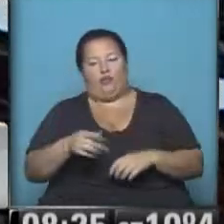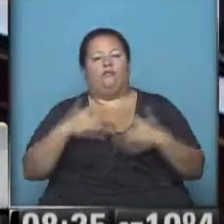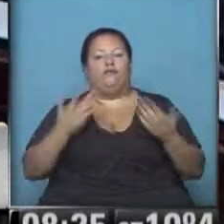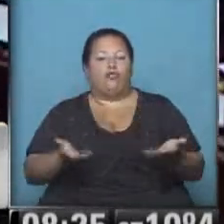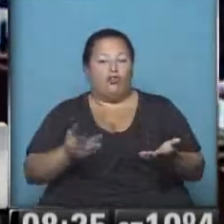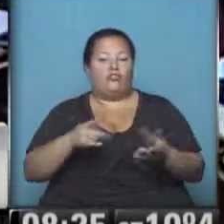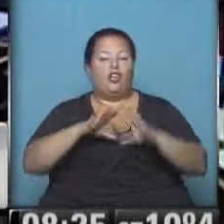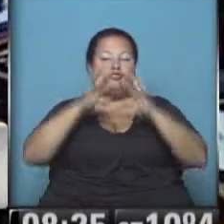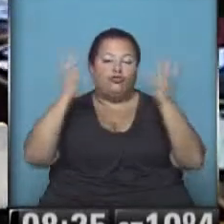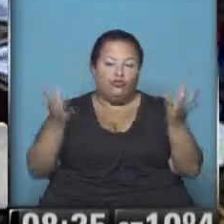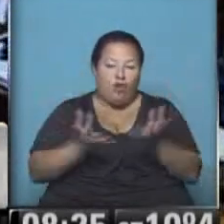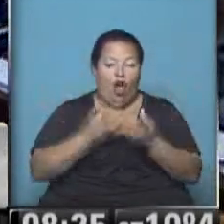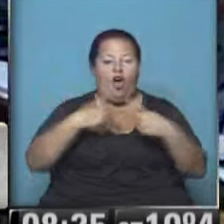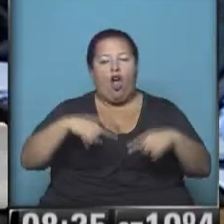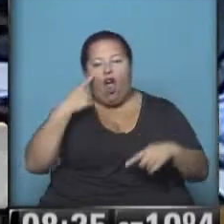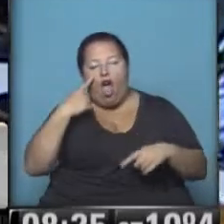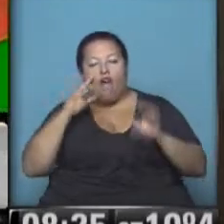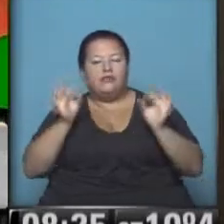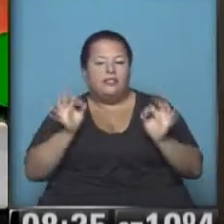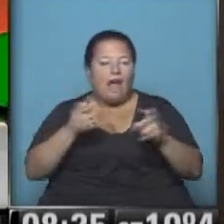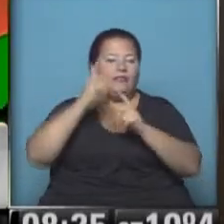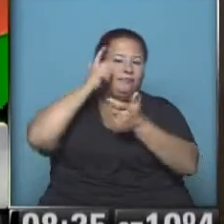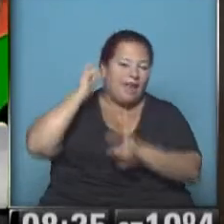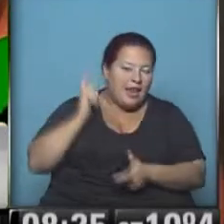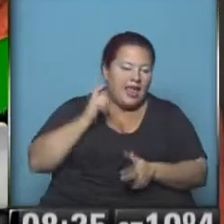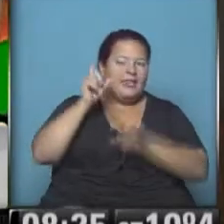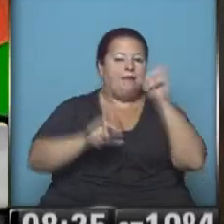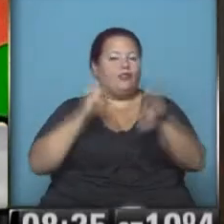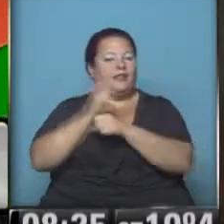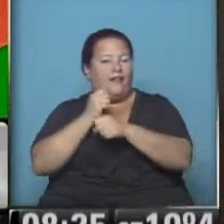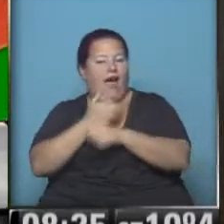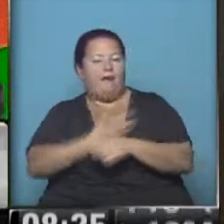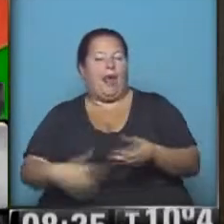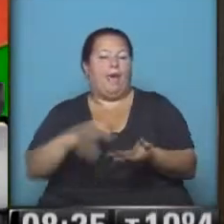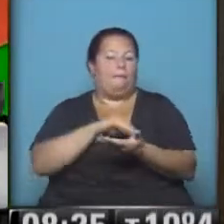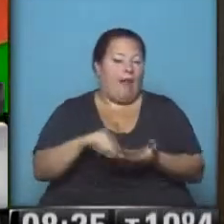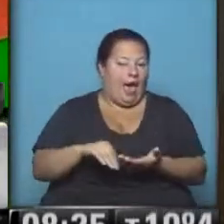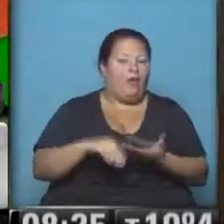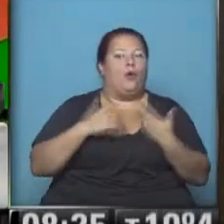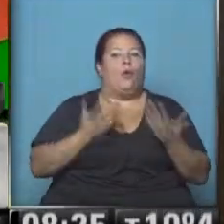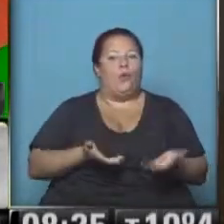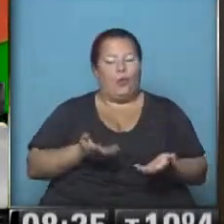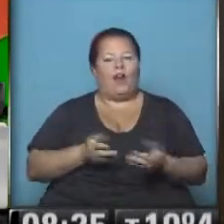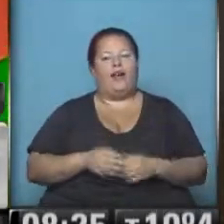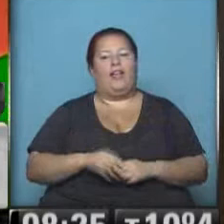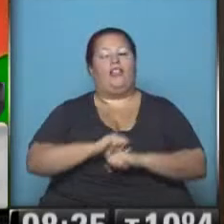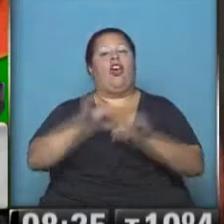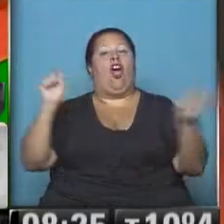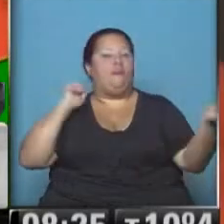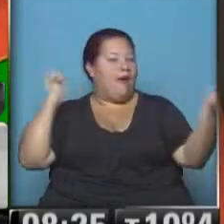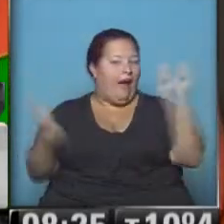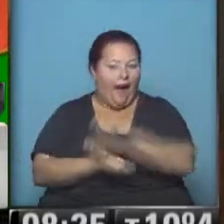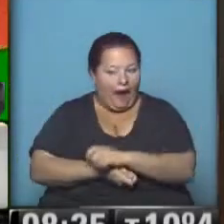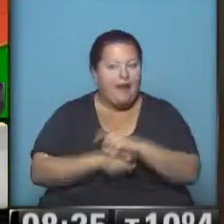Entonces todo ese bagaje de conocimiento y de experiencia que tienen los funcionarios y que tienen los empleados, de golpe cambia